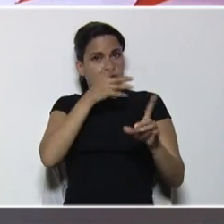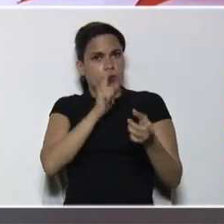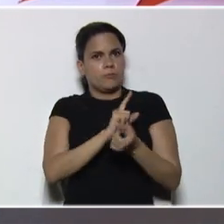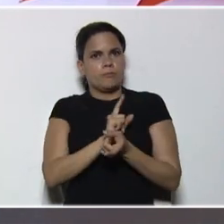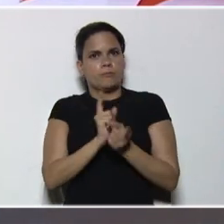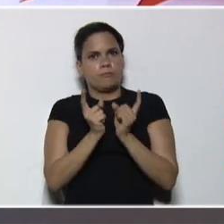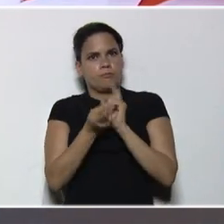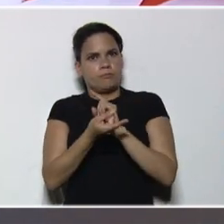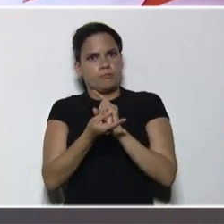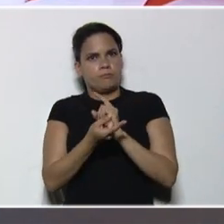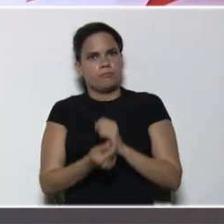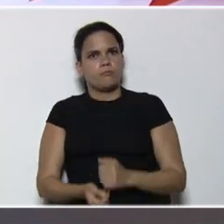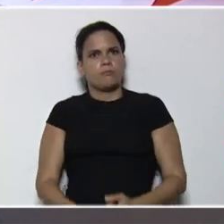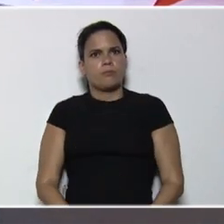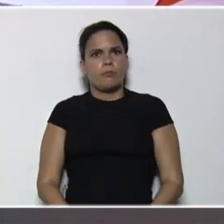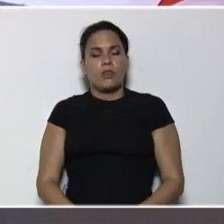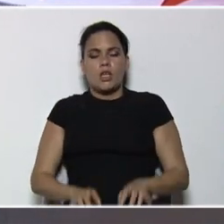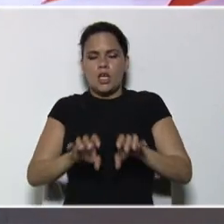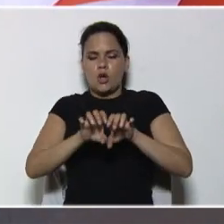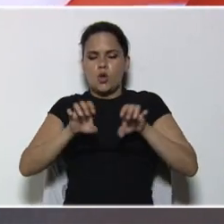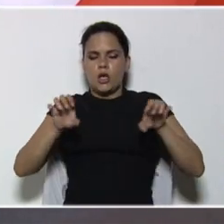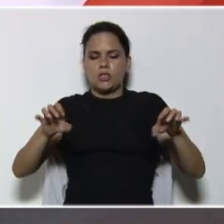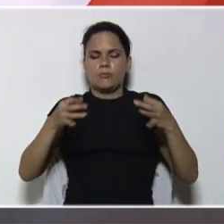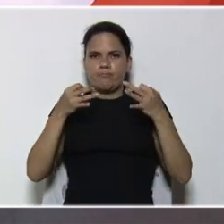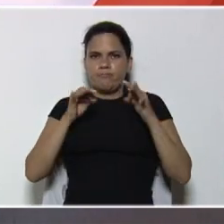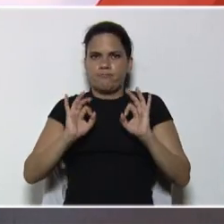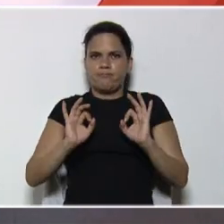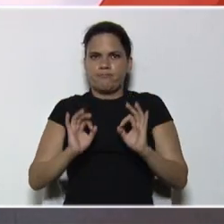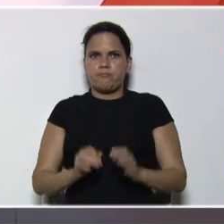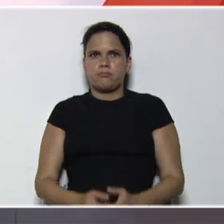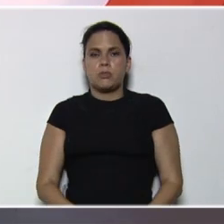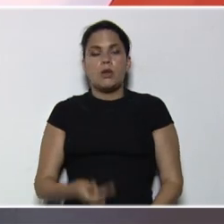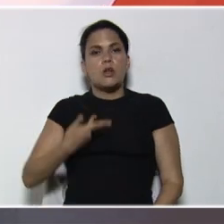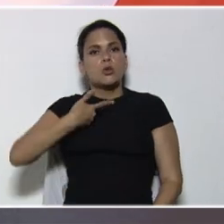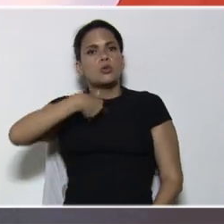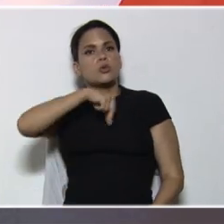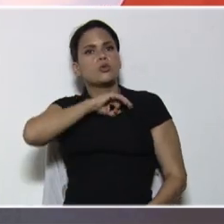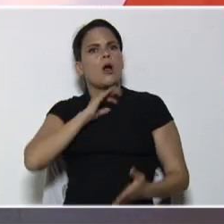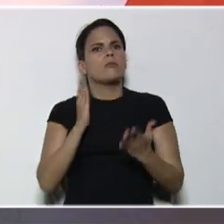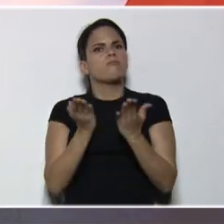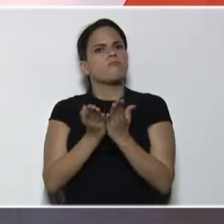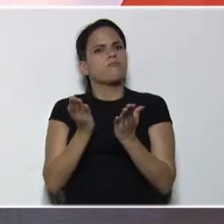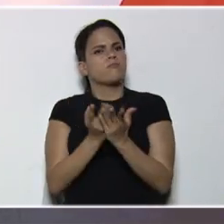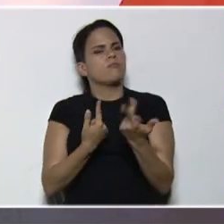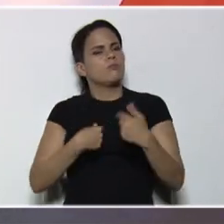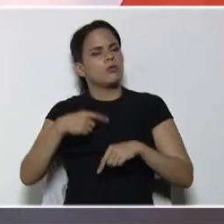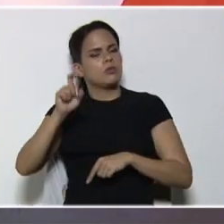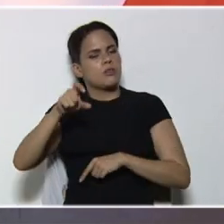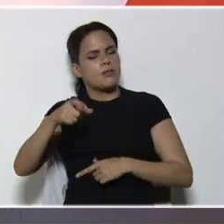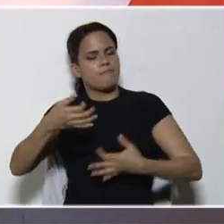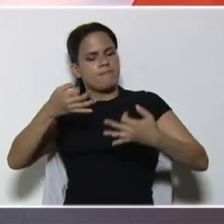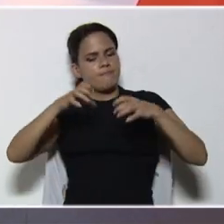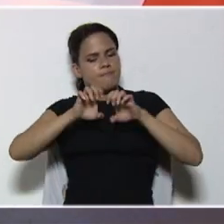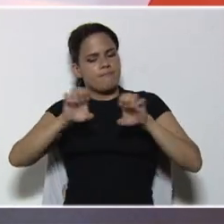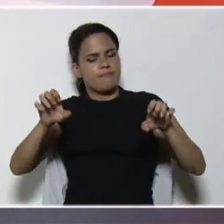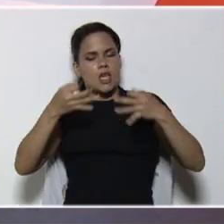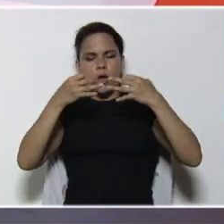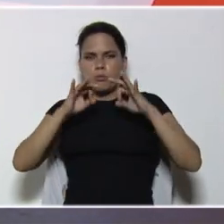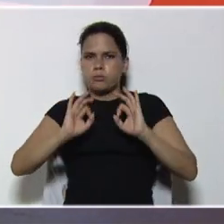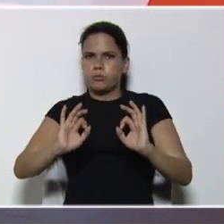adaptaciones curriculares de la modalidad de Educación Especial para nuestros estudiantes con necesidades educativas